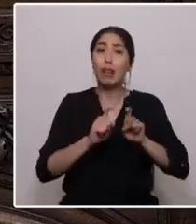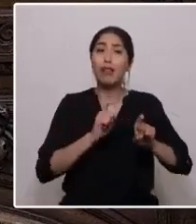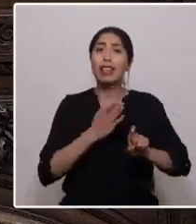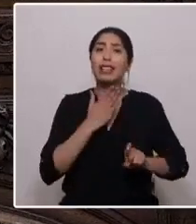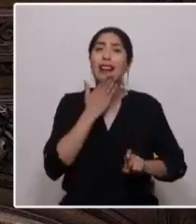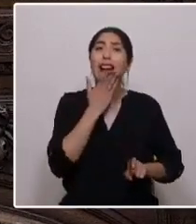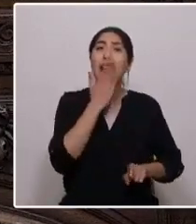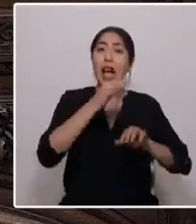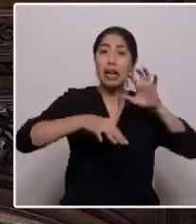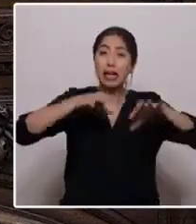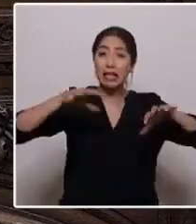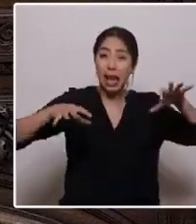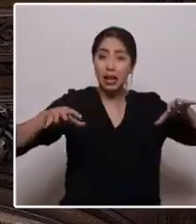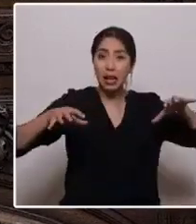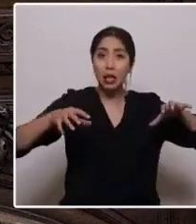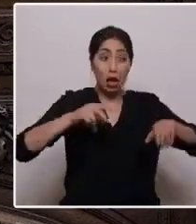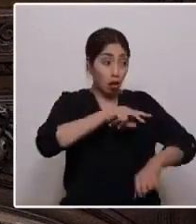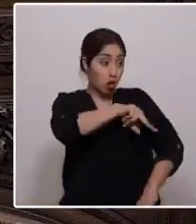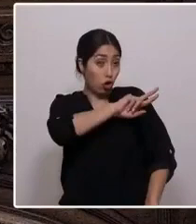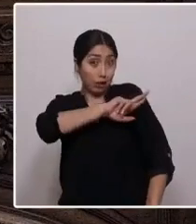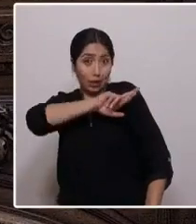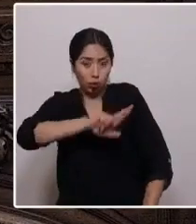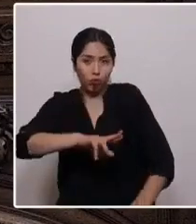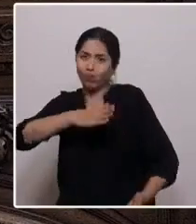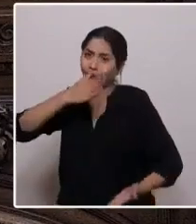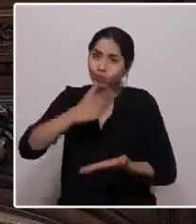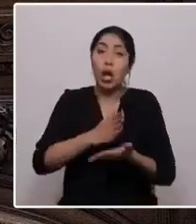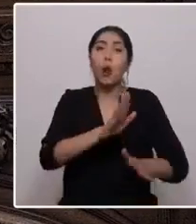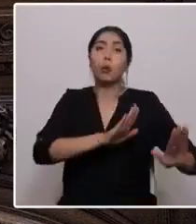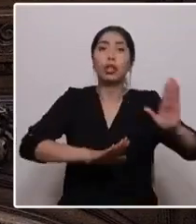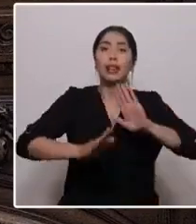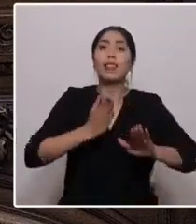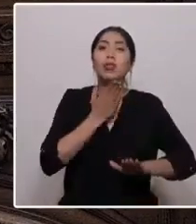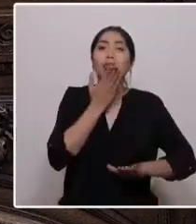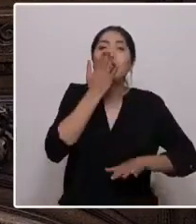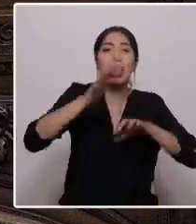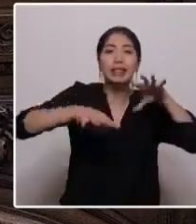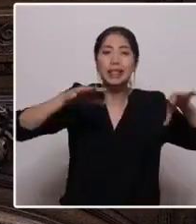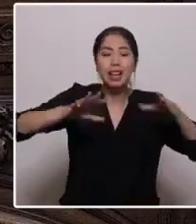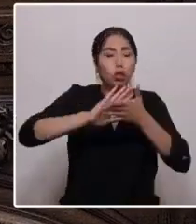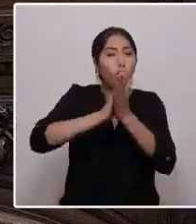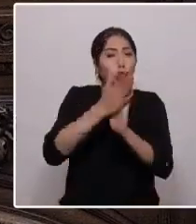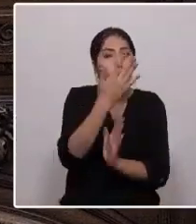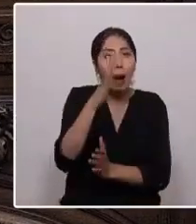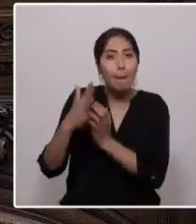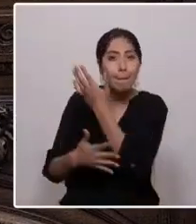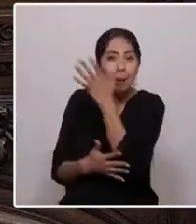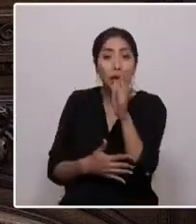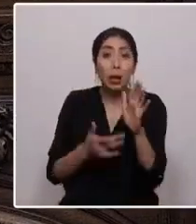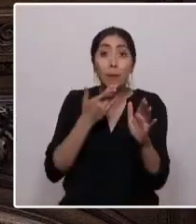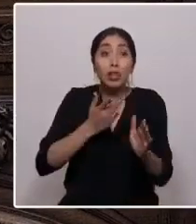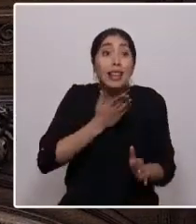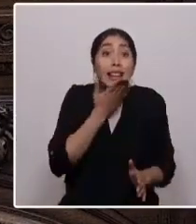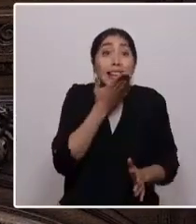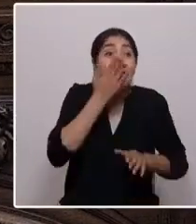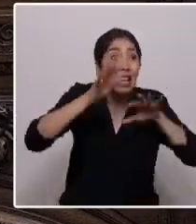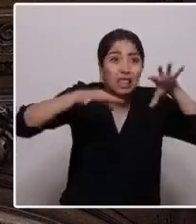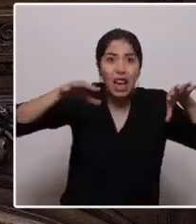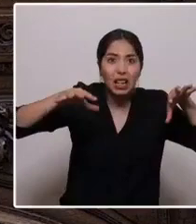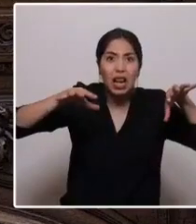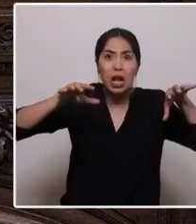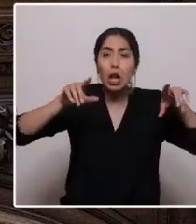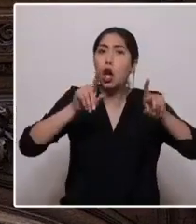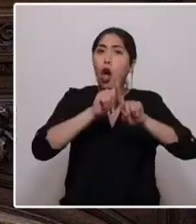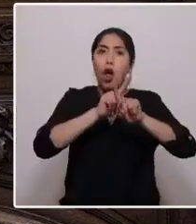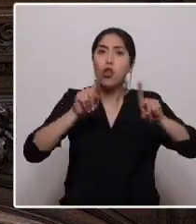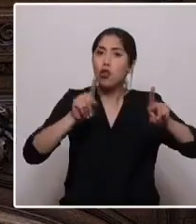con quienes de norte a sur exigimos la protección de todos los glaciares y sus ambientes, porque los glaciares no se tocan. Lo